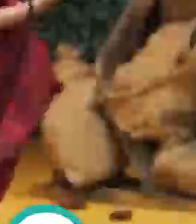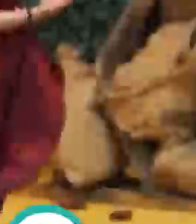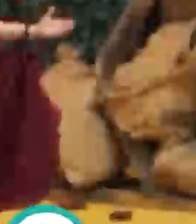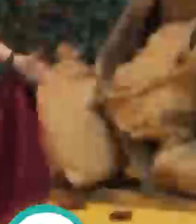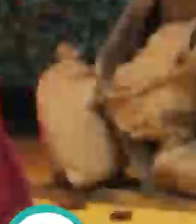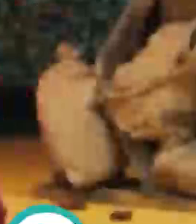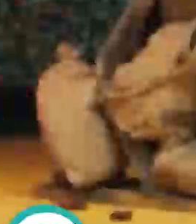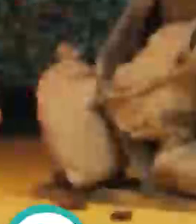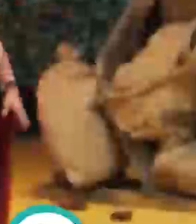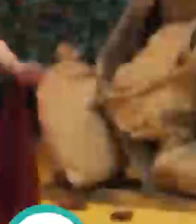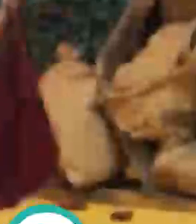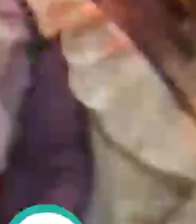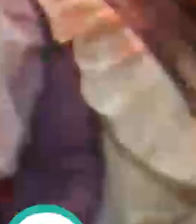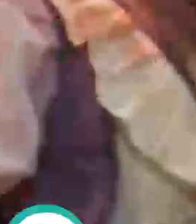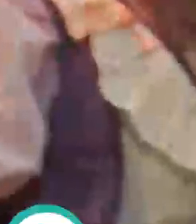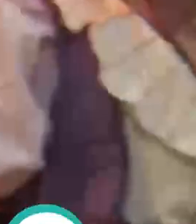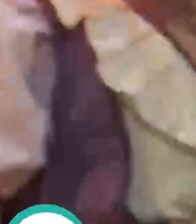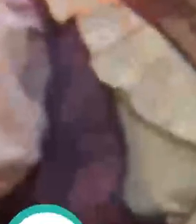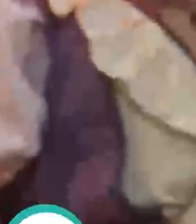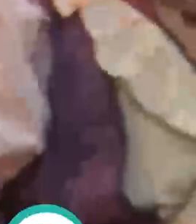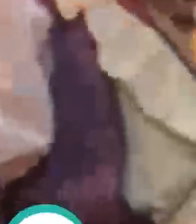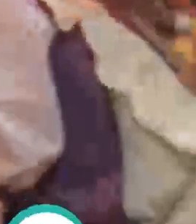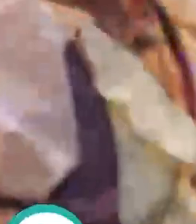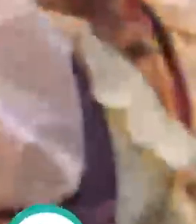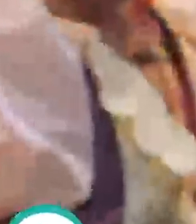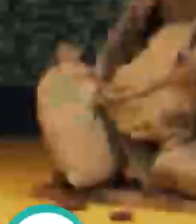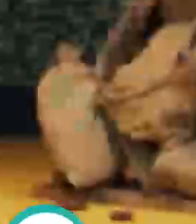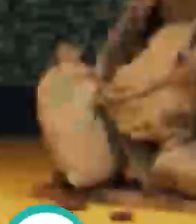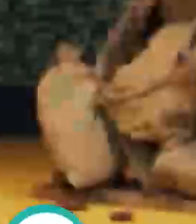ganarla ¡Dice a la Lola!